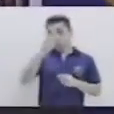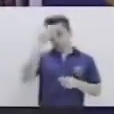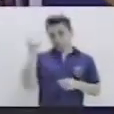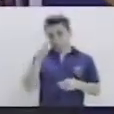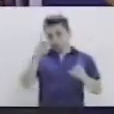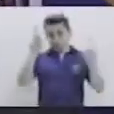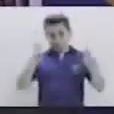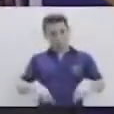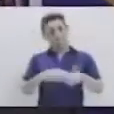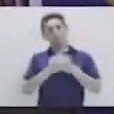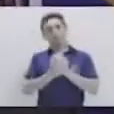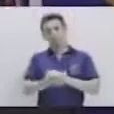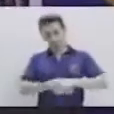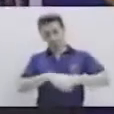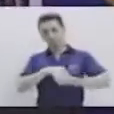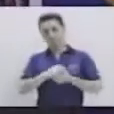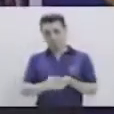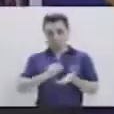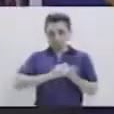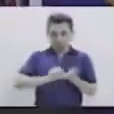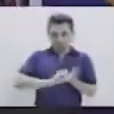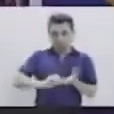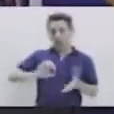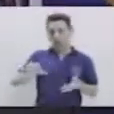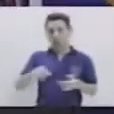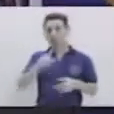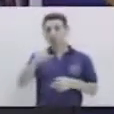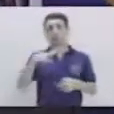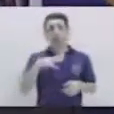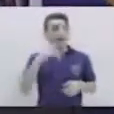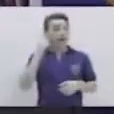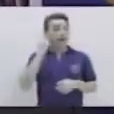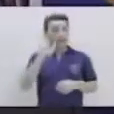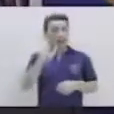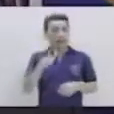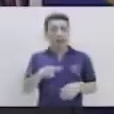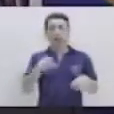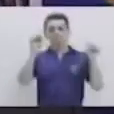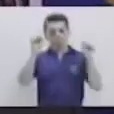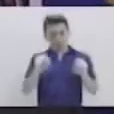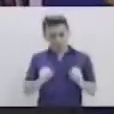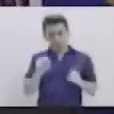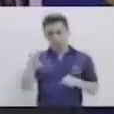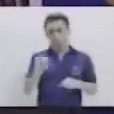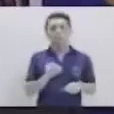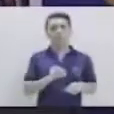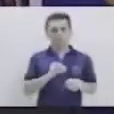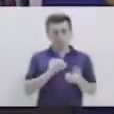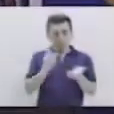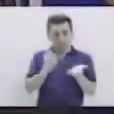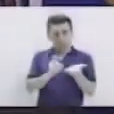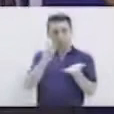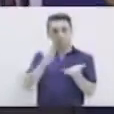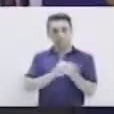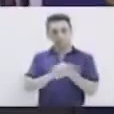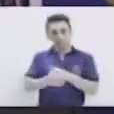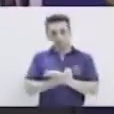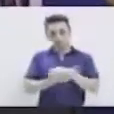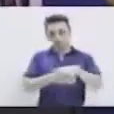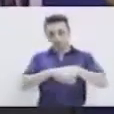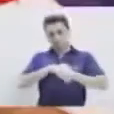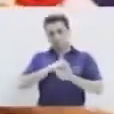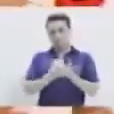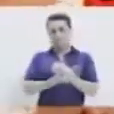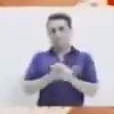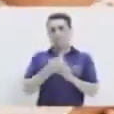manos constantemente con agua y jabón. Y si cuentas con gel en tu casa, puedes tomar un poco y hacerlo durante 20